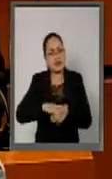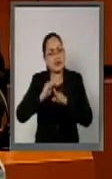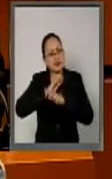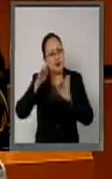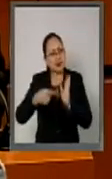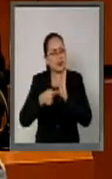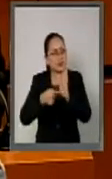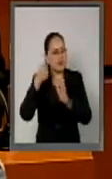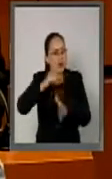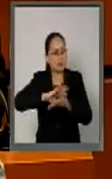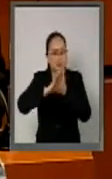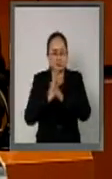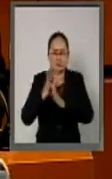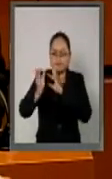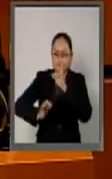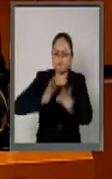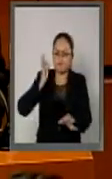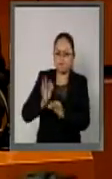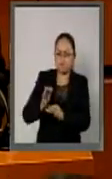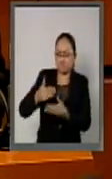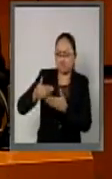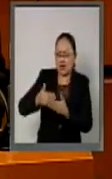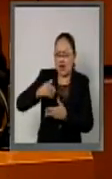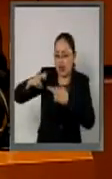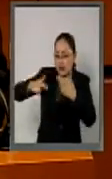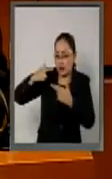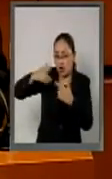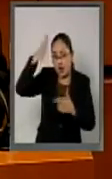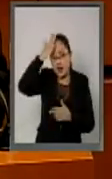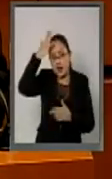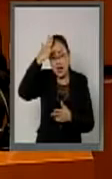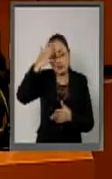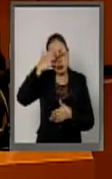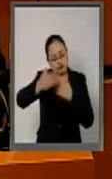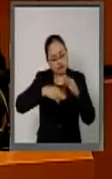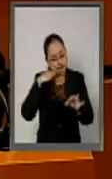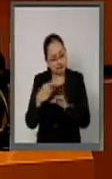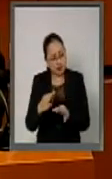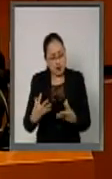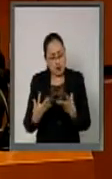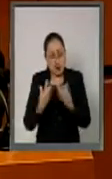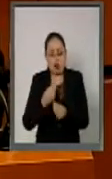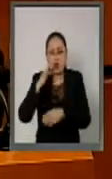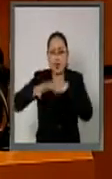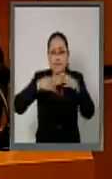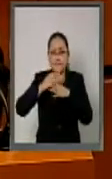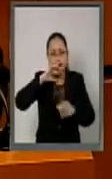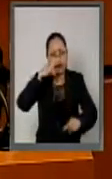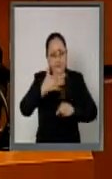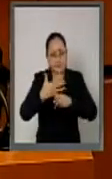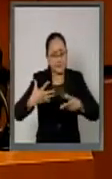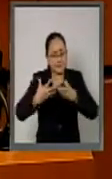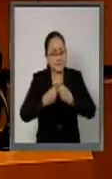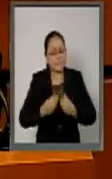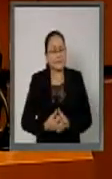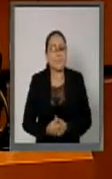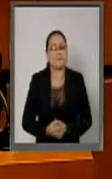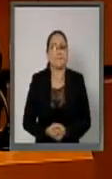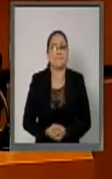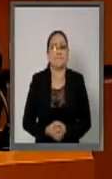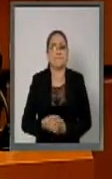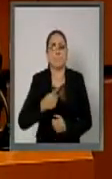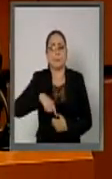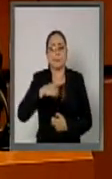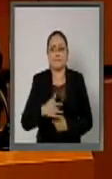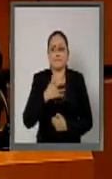consolidar nuestro liderazgo regional y responsabilidad global. Consideramos que la